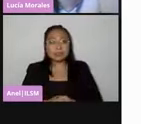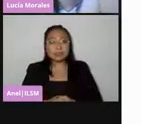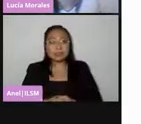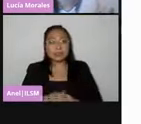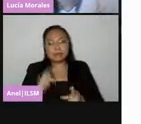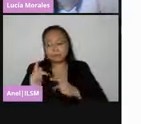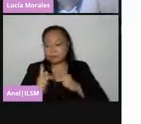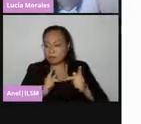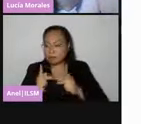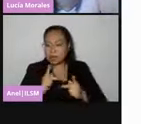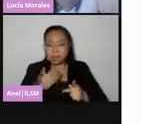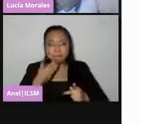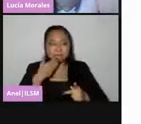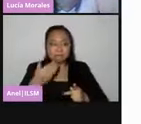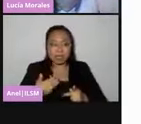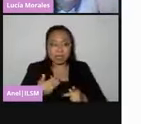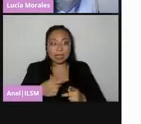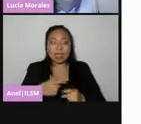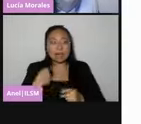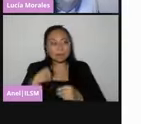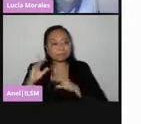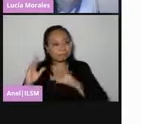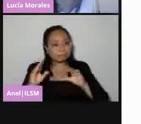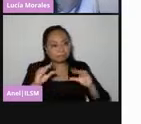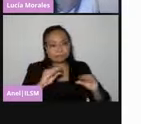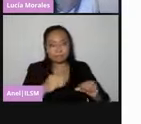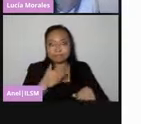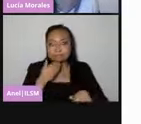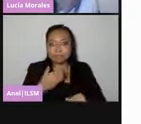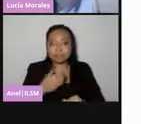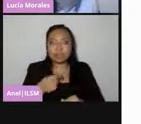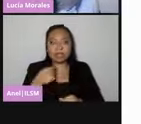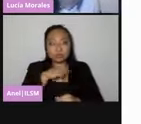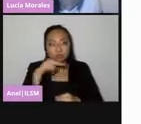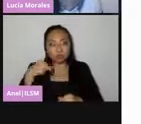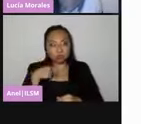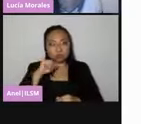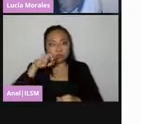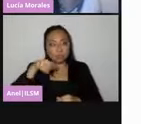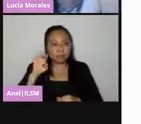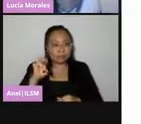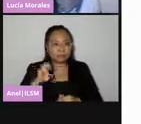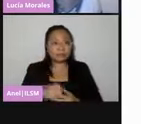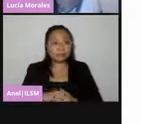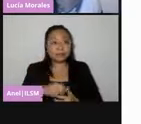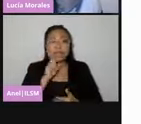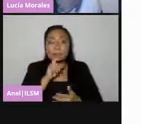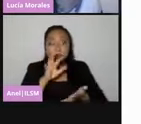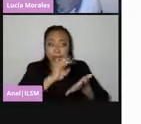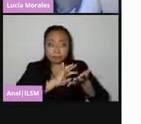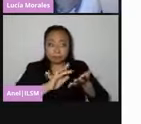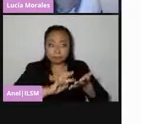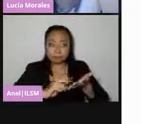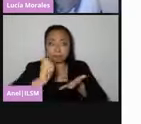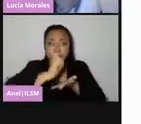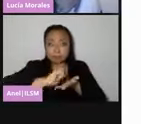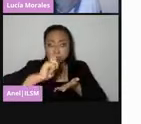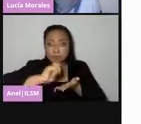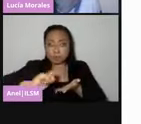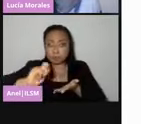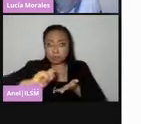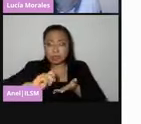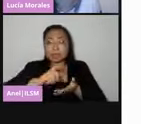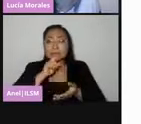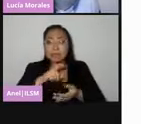bien preparadas por nuestras capacitadoras y capacitadoras de los estandos electorales. Y saber leer y escribir y tener 18